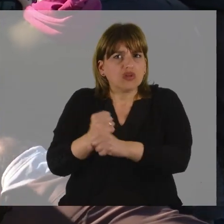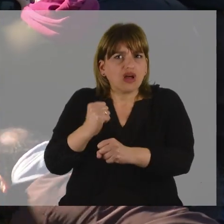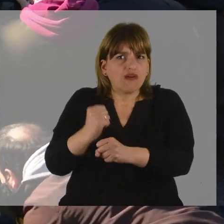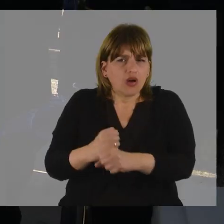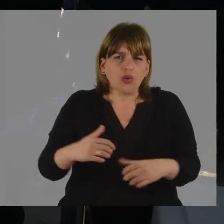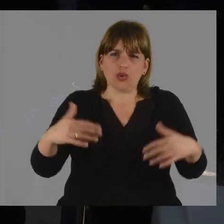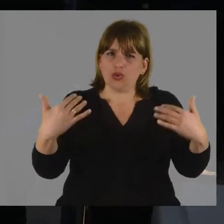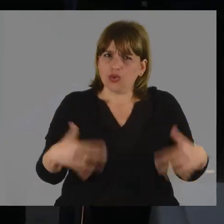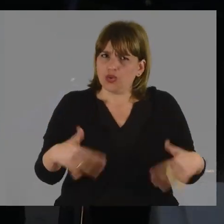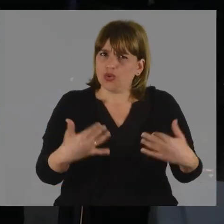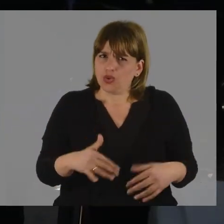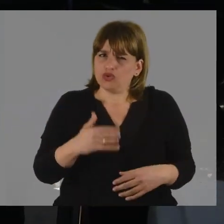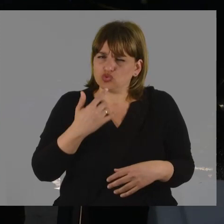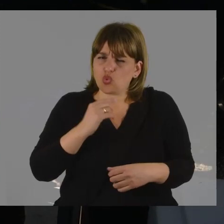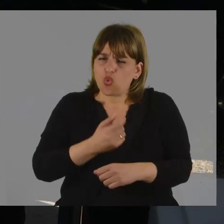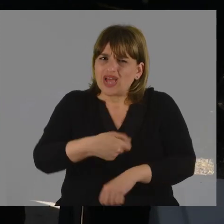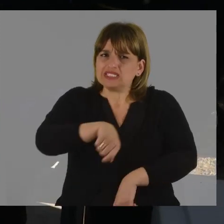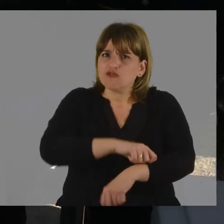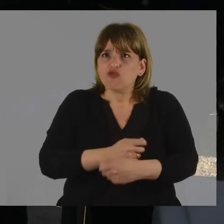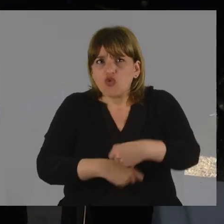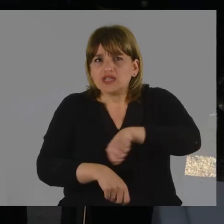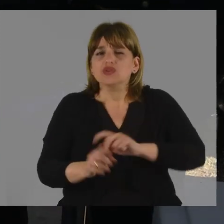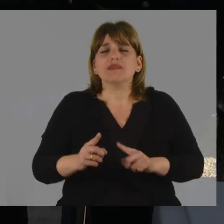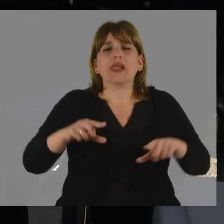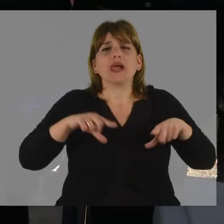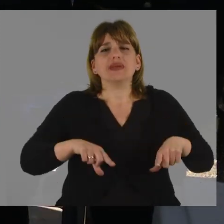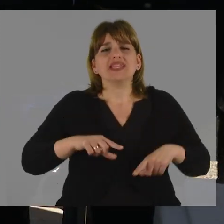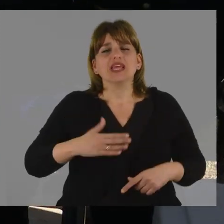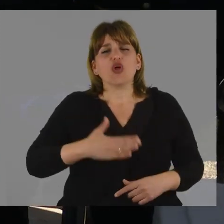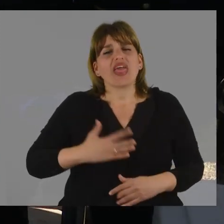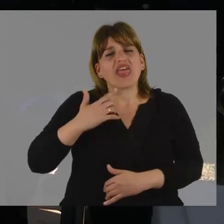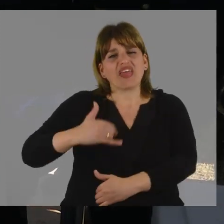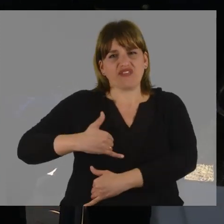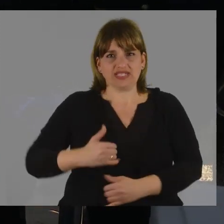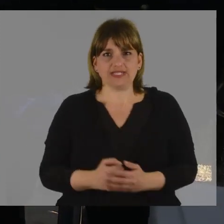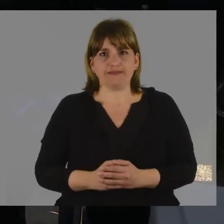importante esfuerzo por parte del Ministerio de Defensa Nacional,